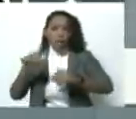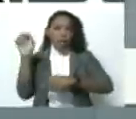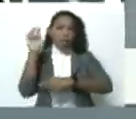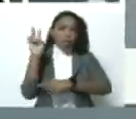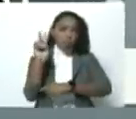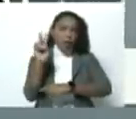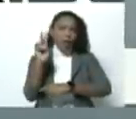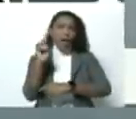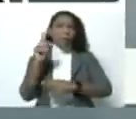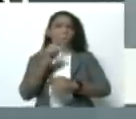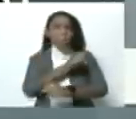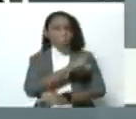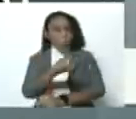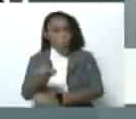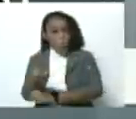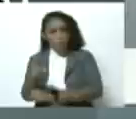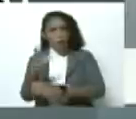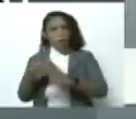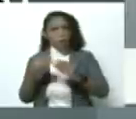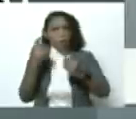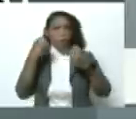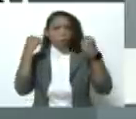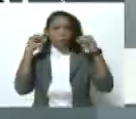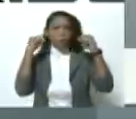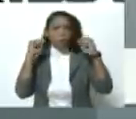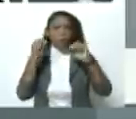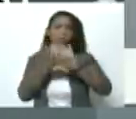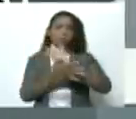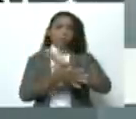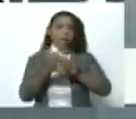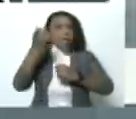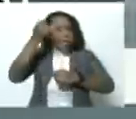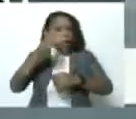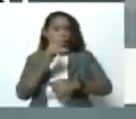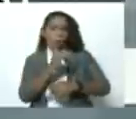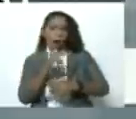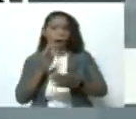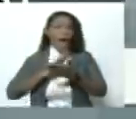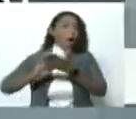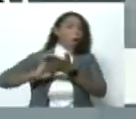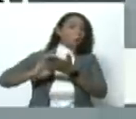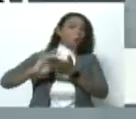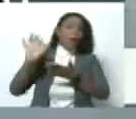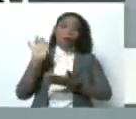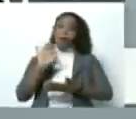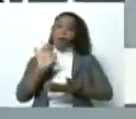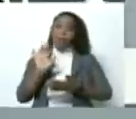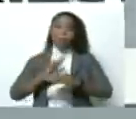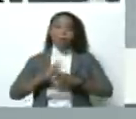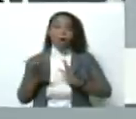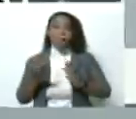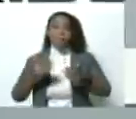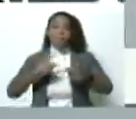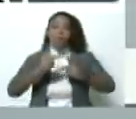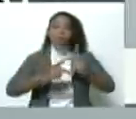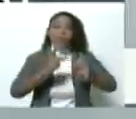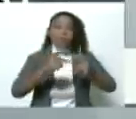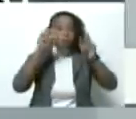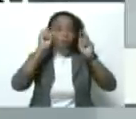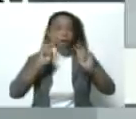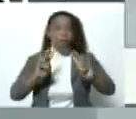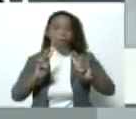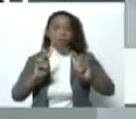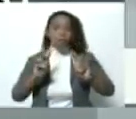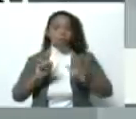cumplirlo y por no practicar la injerencia. Creo que no tuvieron la excusa porque el proceso fue impecable. Y bueno, por supuesto, habrán